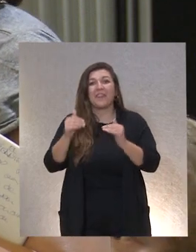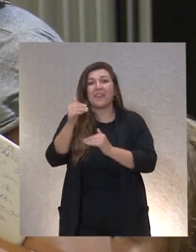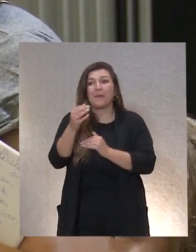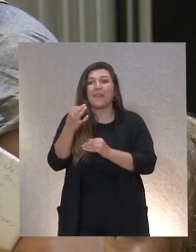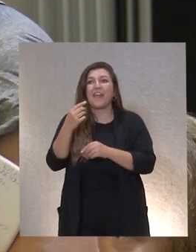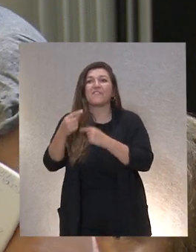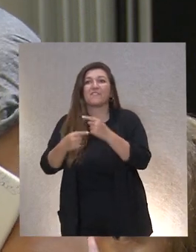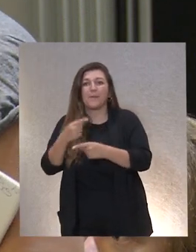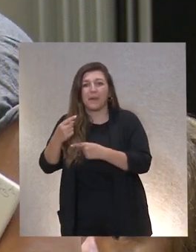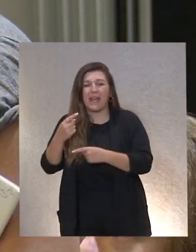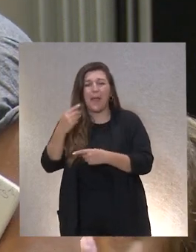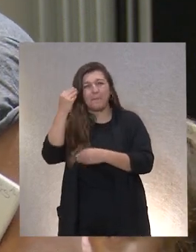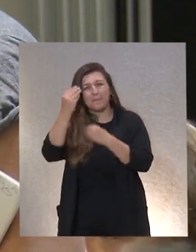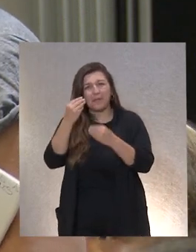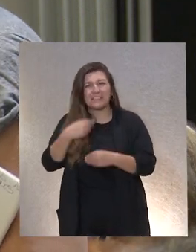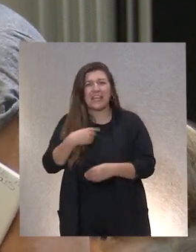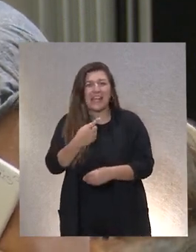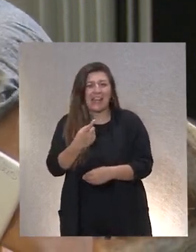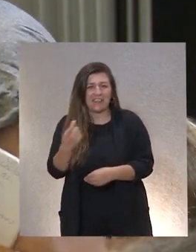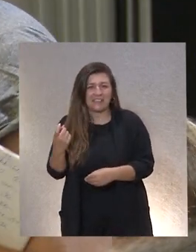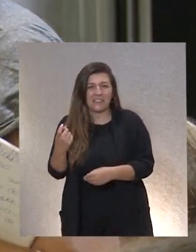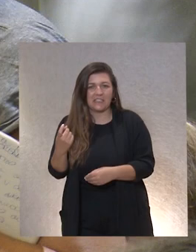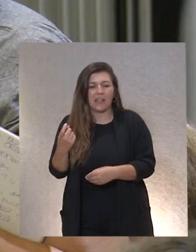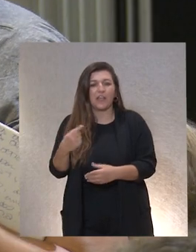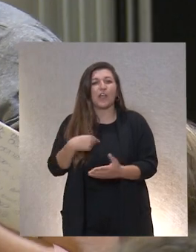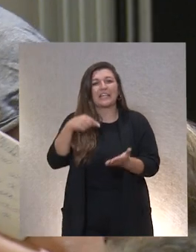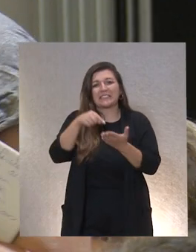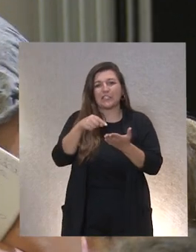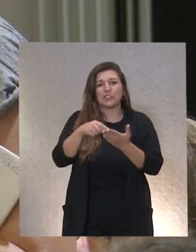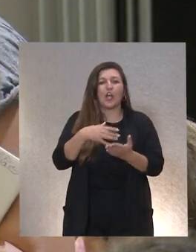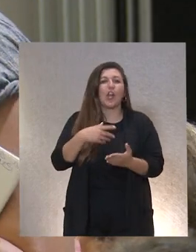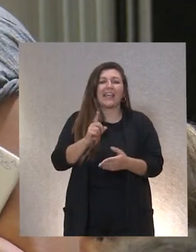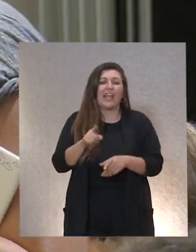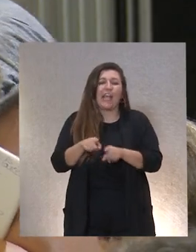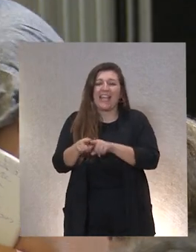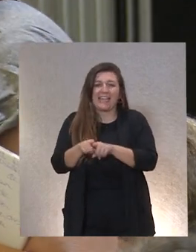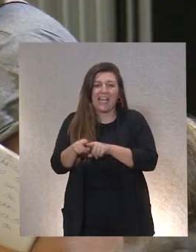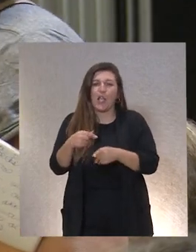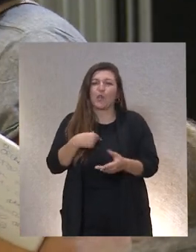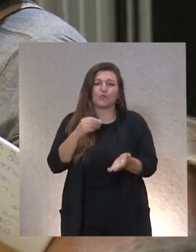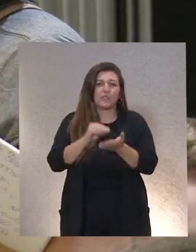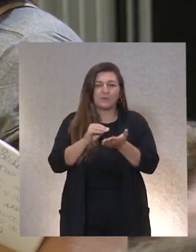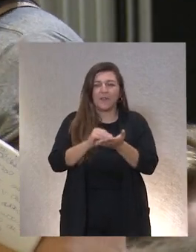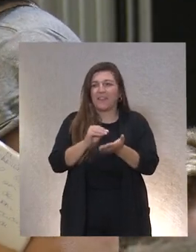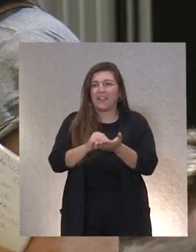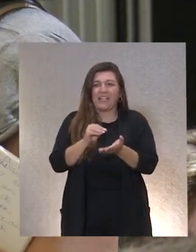la familia cree que necesita insisto que no quiero criticar a nadie que yo muchas veces